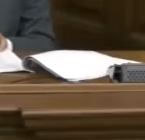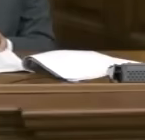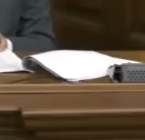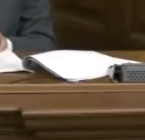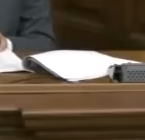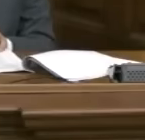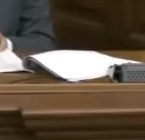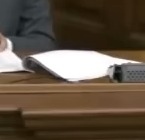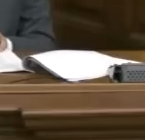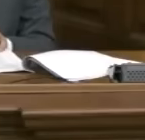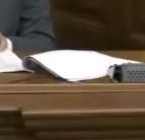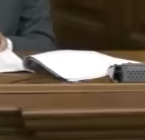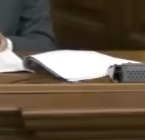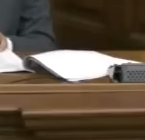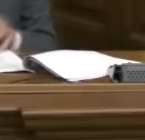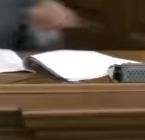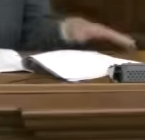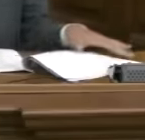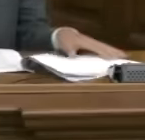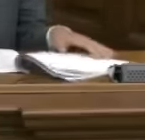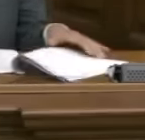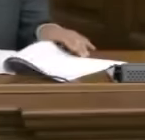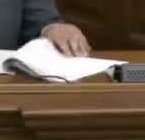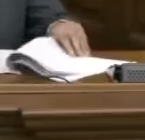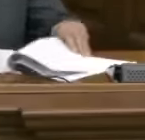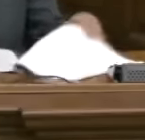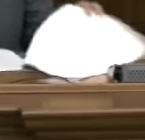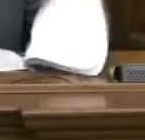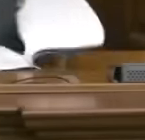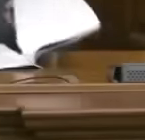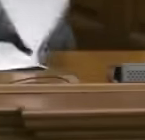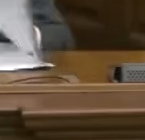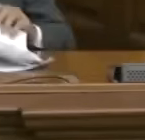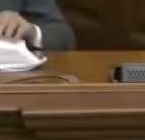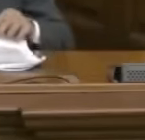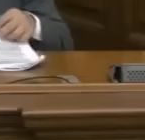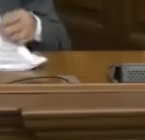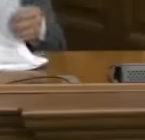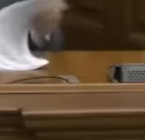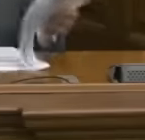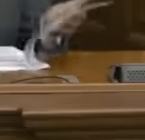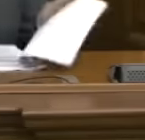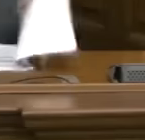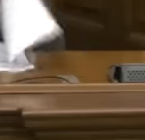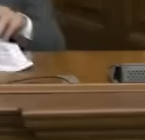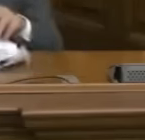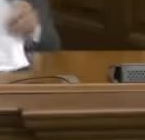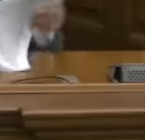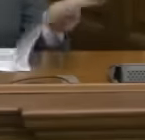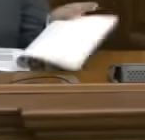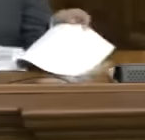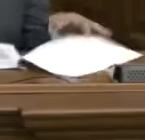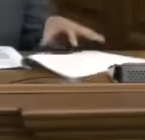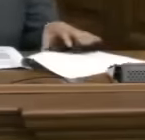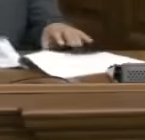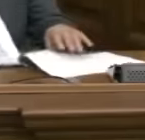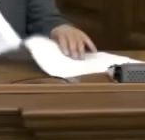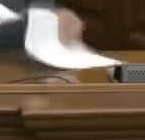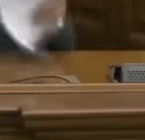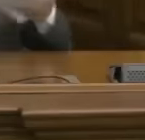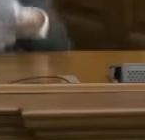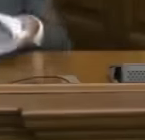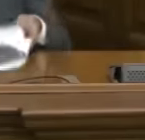bolivariana de venezuela ante la organización de las naciones unidas en relación a la intervención de los